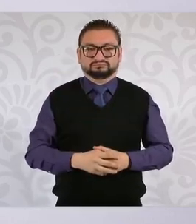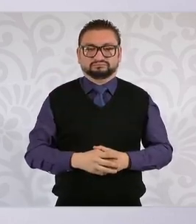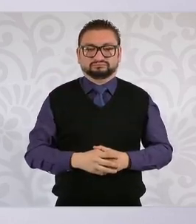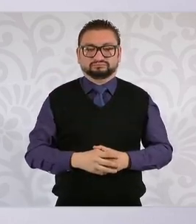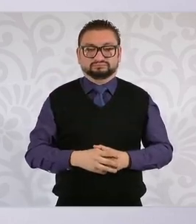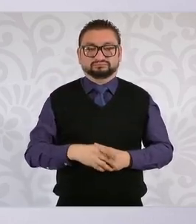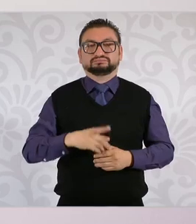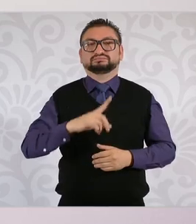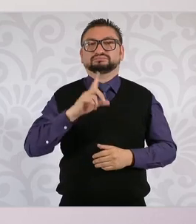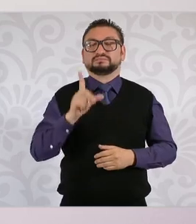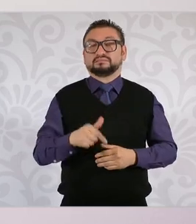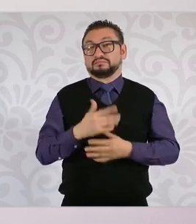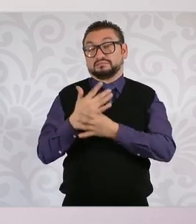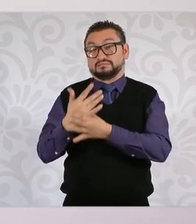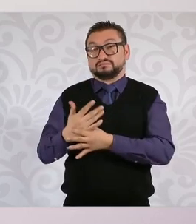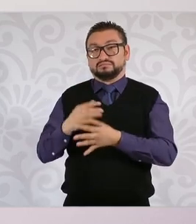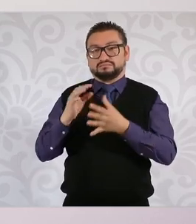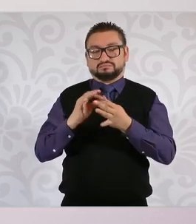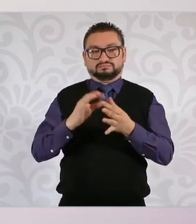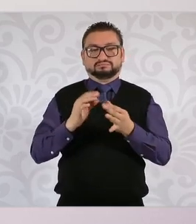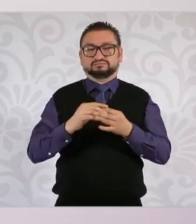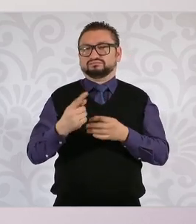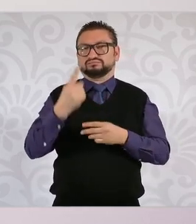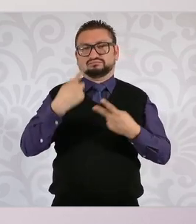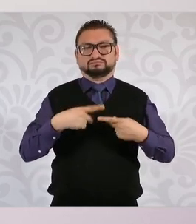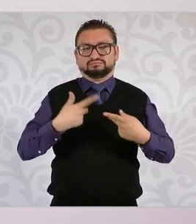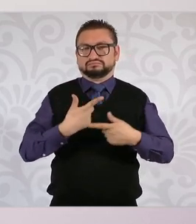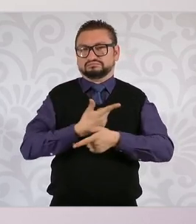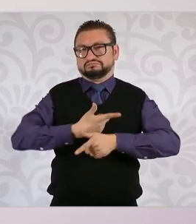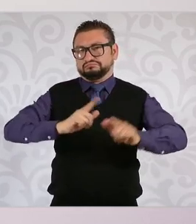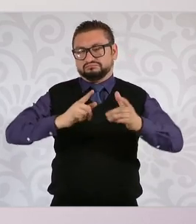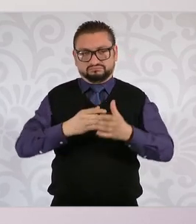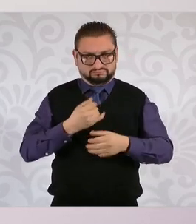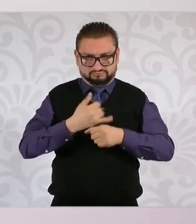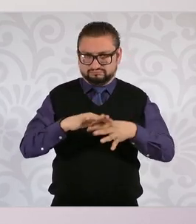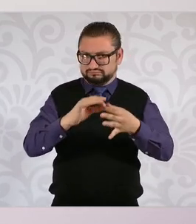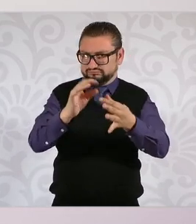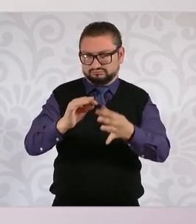Después sale que hay alguien que salió liberado, no quiero dar los detalles.